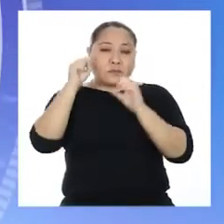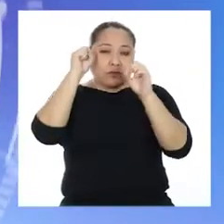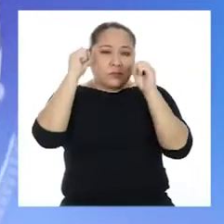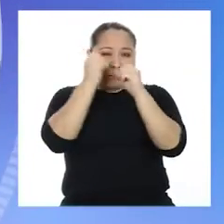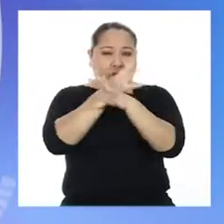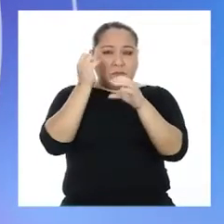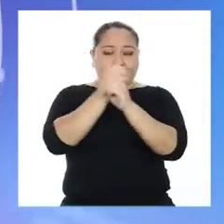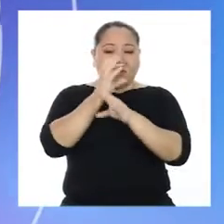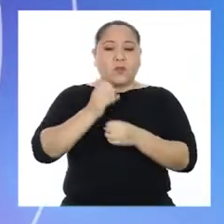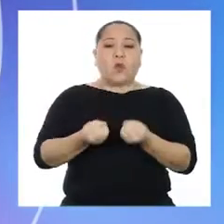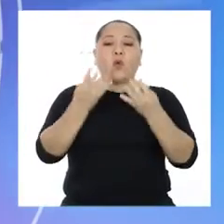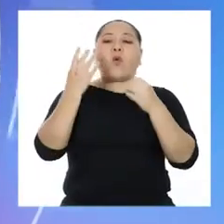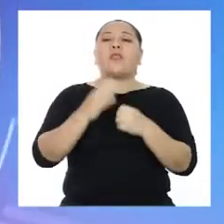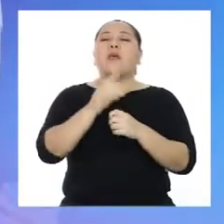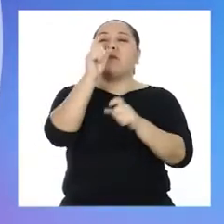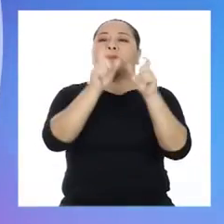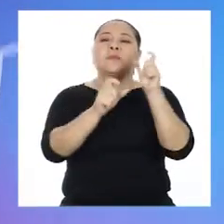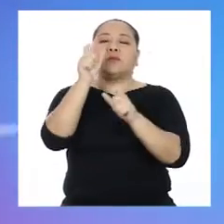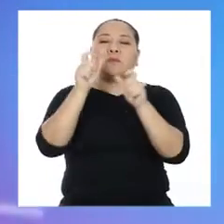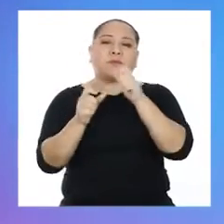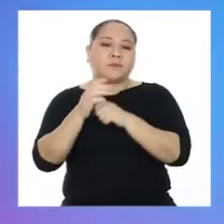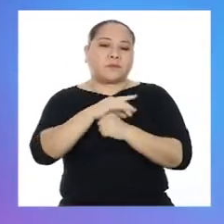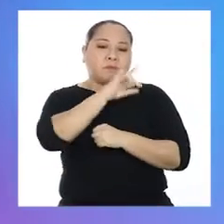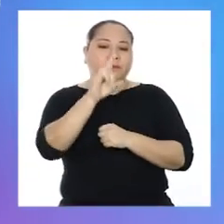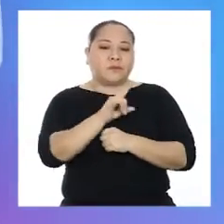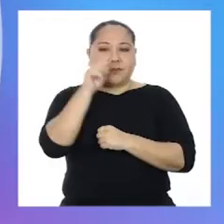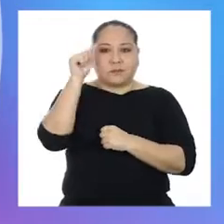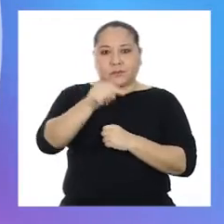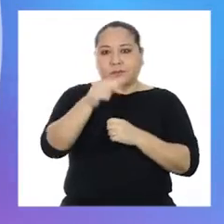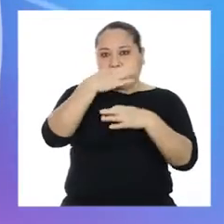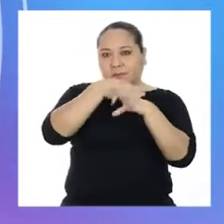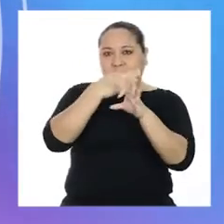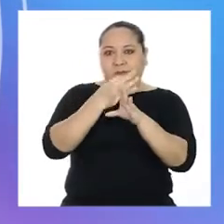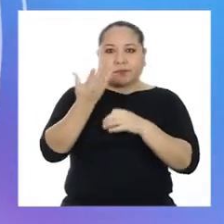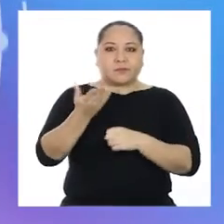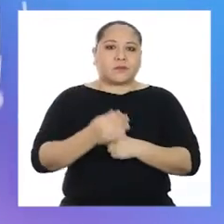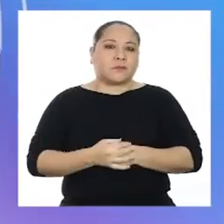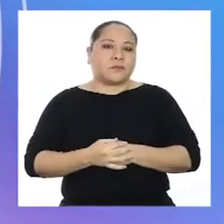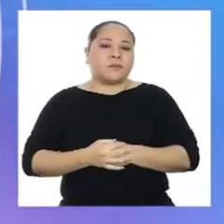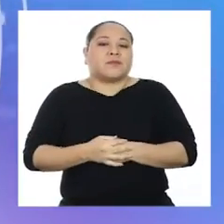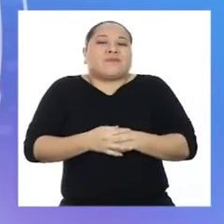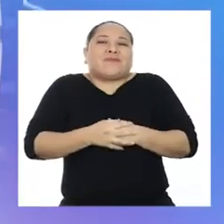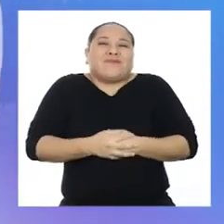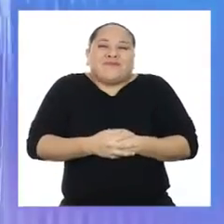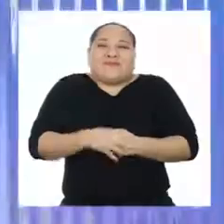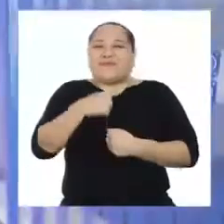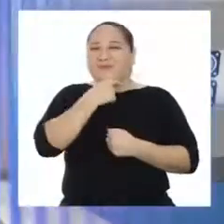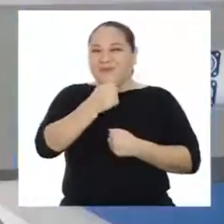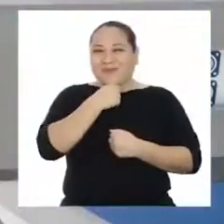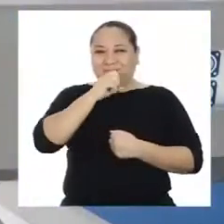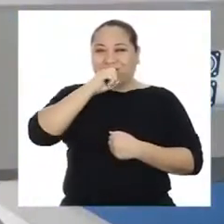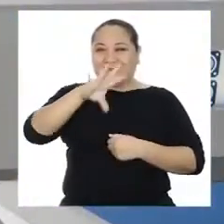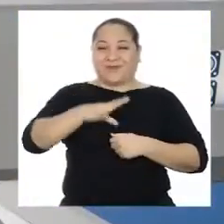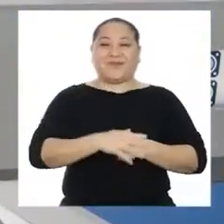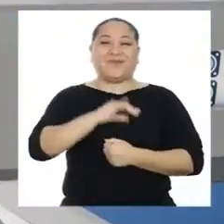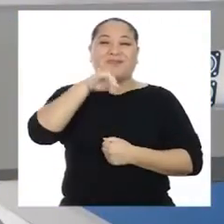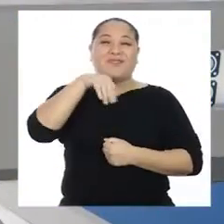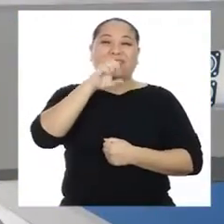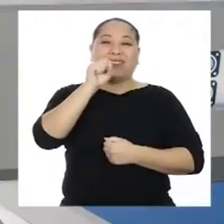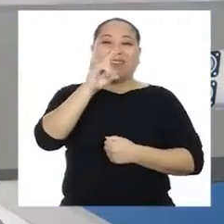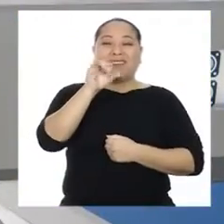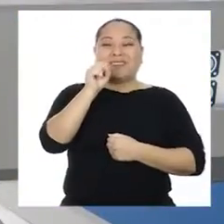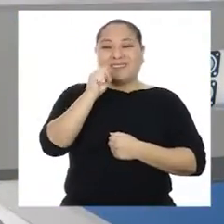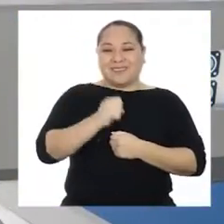para videollamadas y la cantidad de personas que usan esos medios. ¡Ay! ¡Me gusta lo que